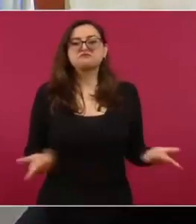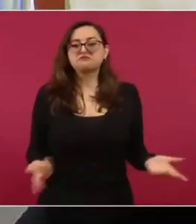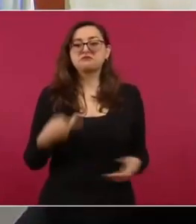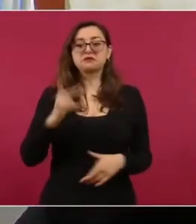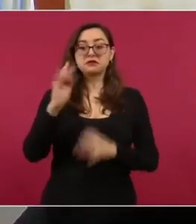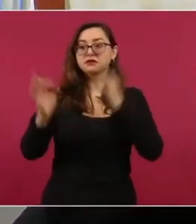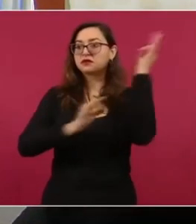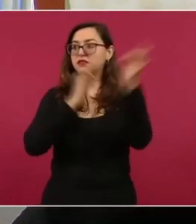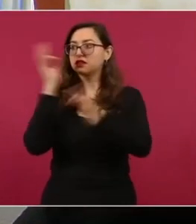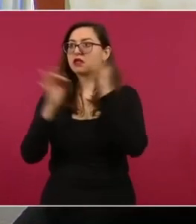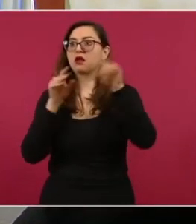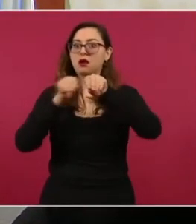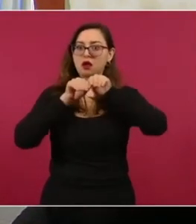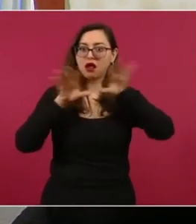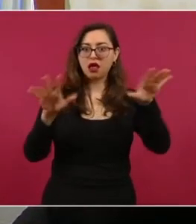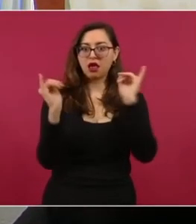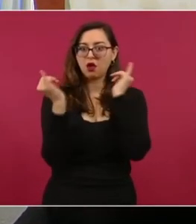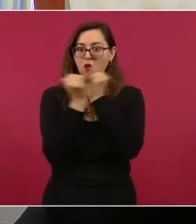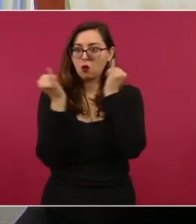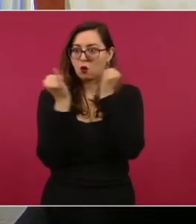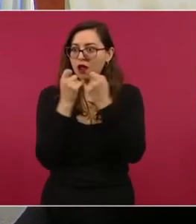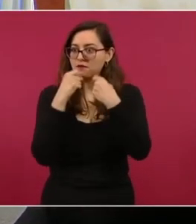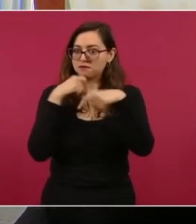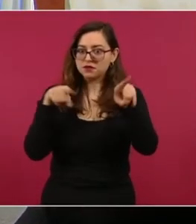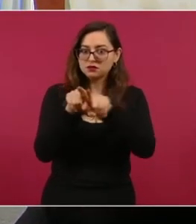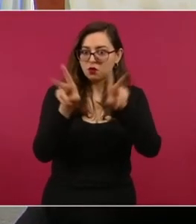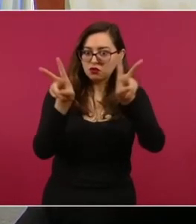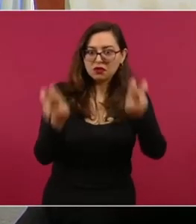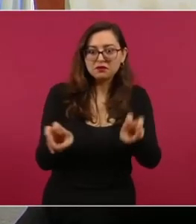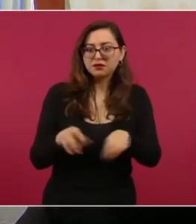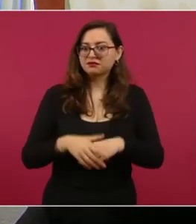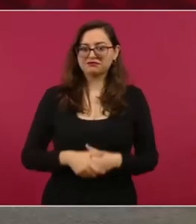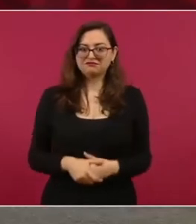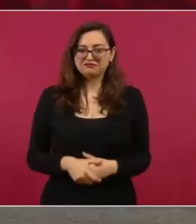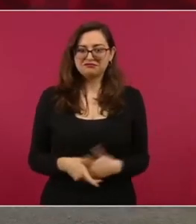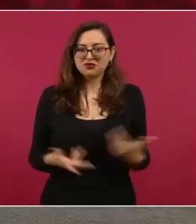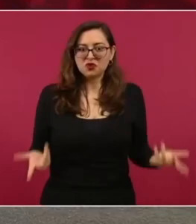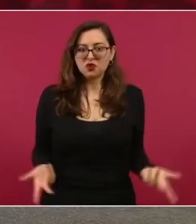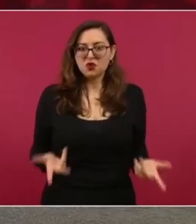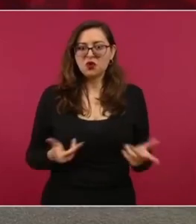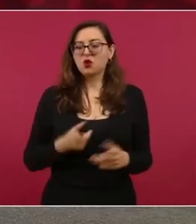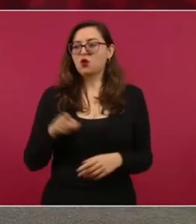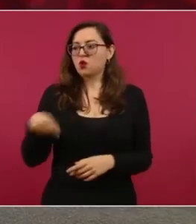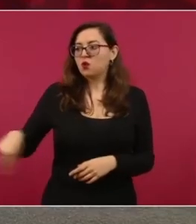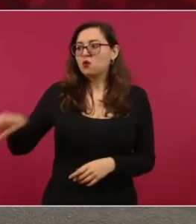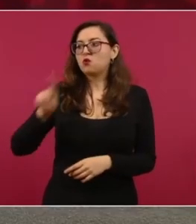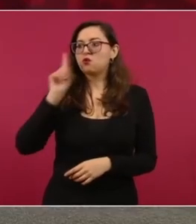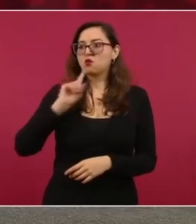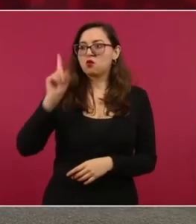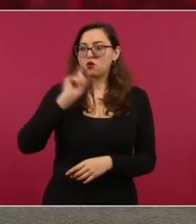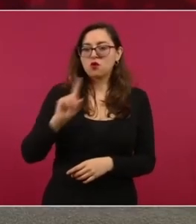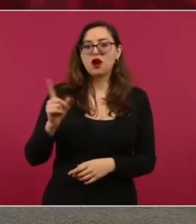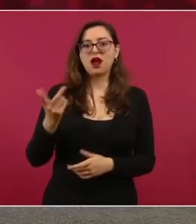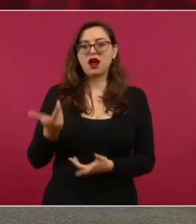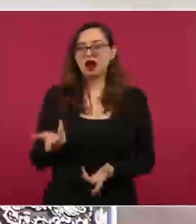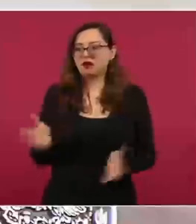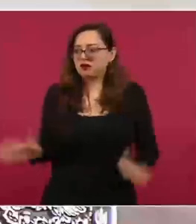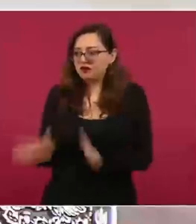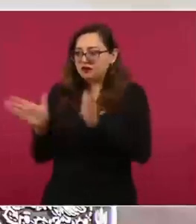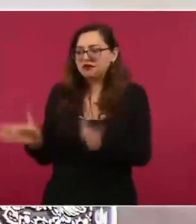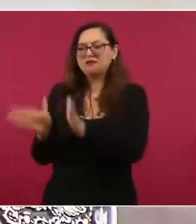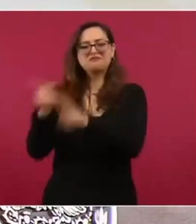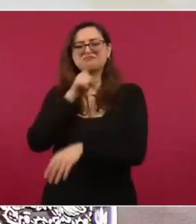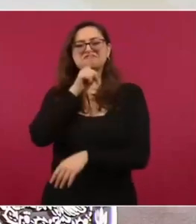la misma mercadotecnia, que tampoco impulsan al fútbol profesional femenil como impulsan el varonil.